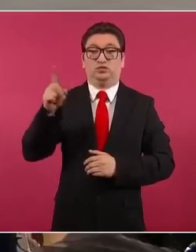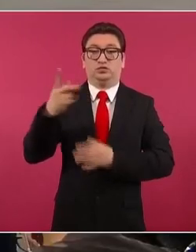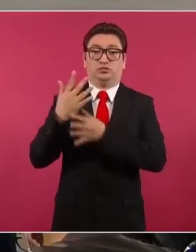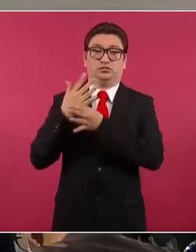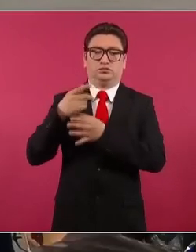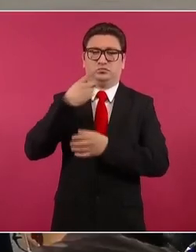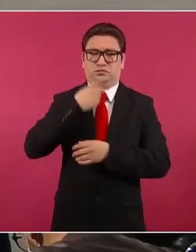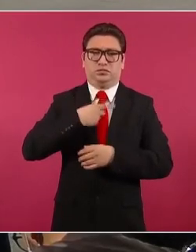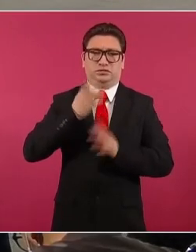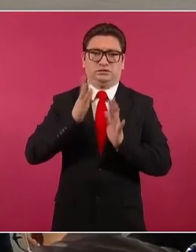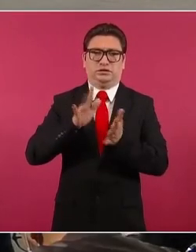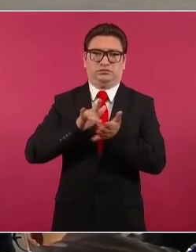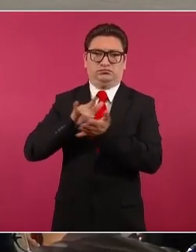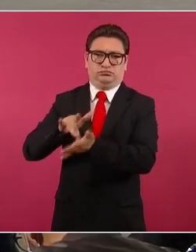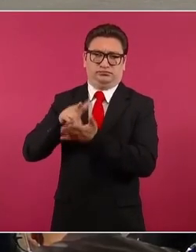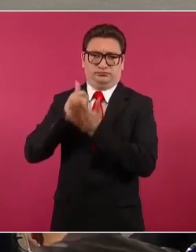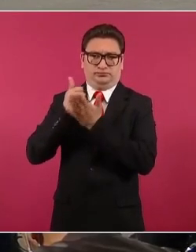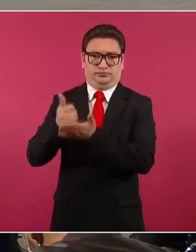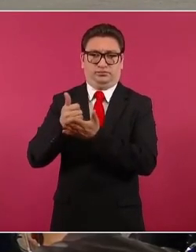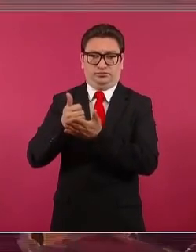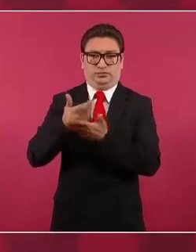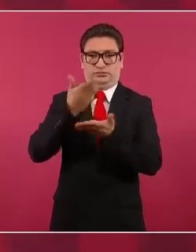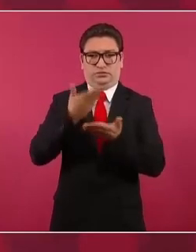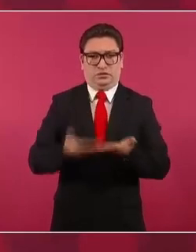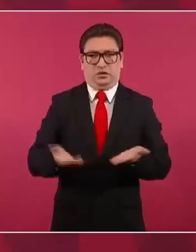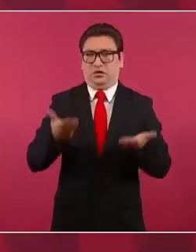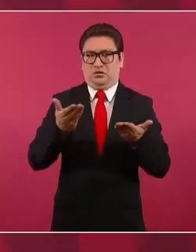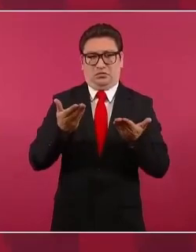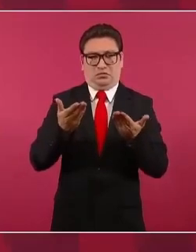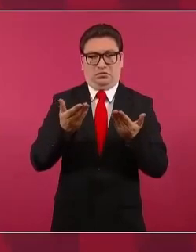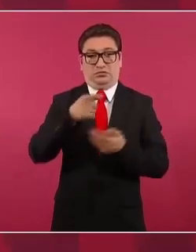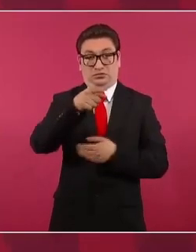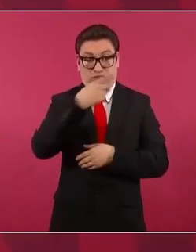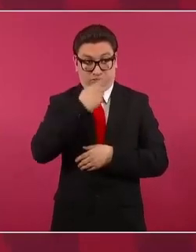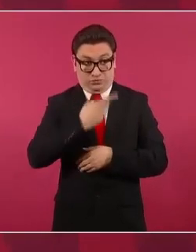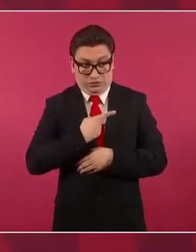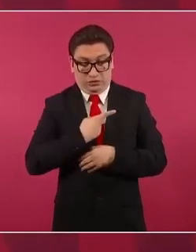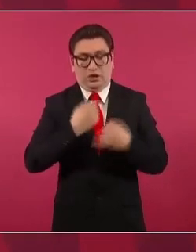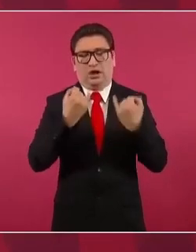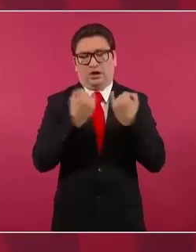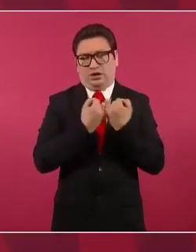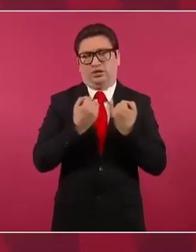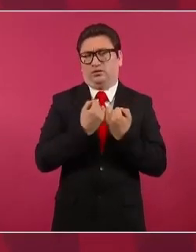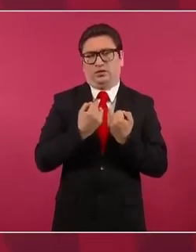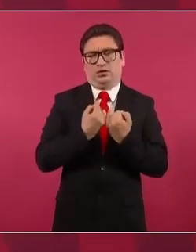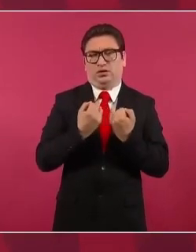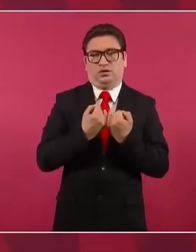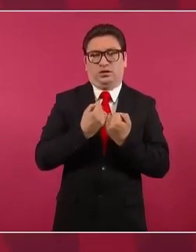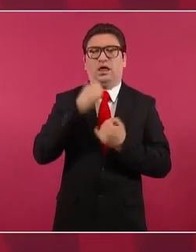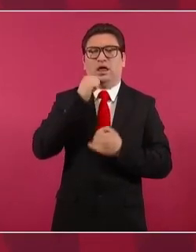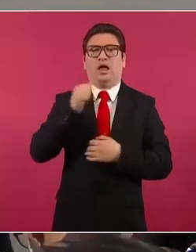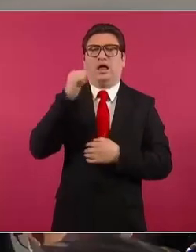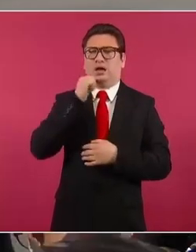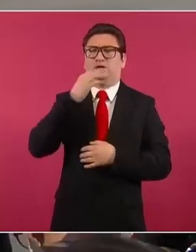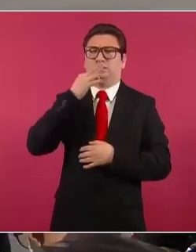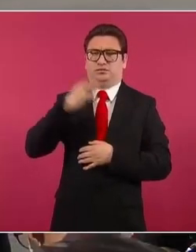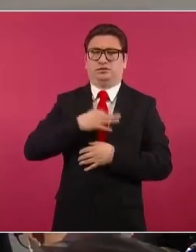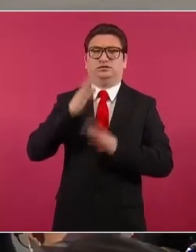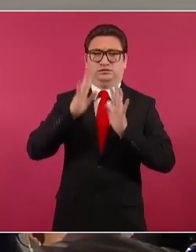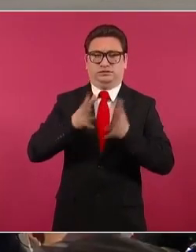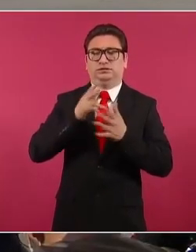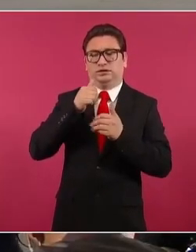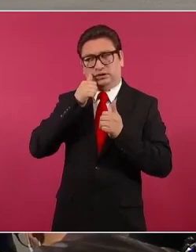a partir de ahora, que tú lo estás planteando, desde ayer él me informó que están ahí